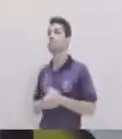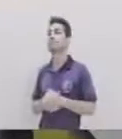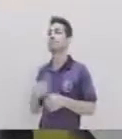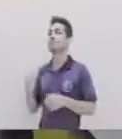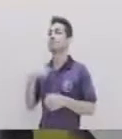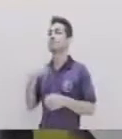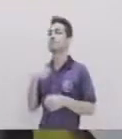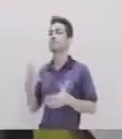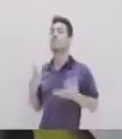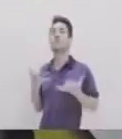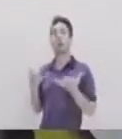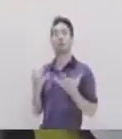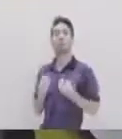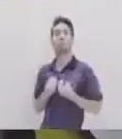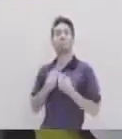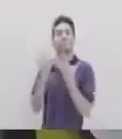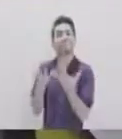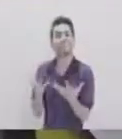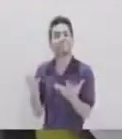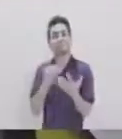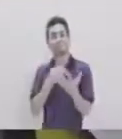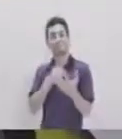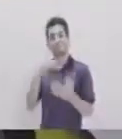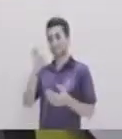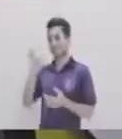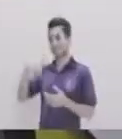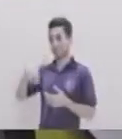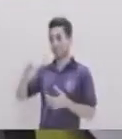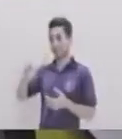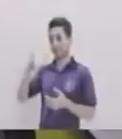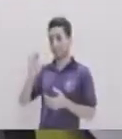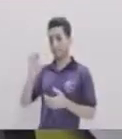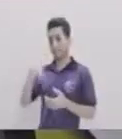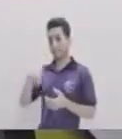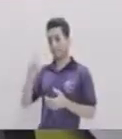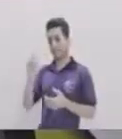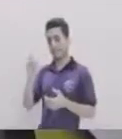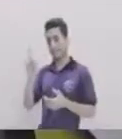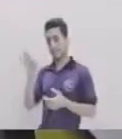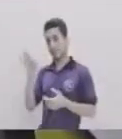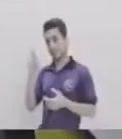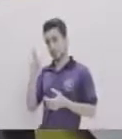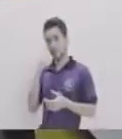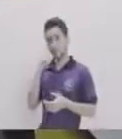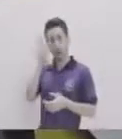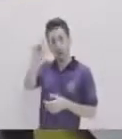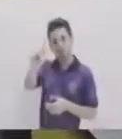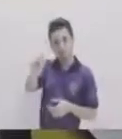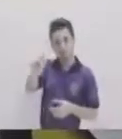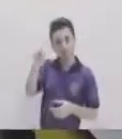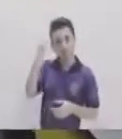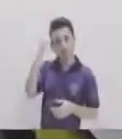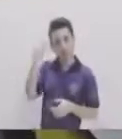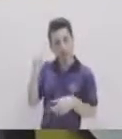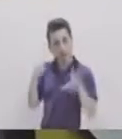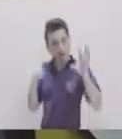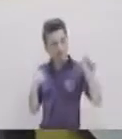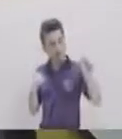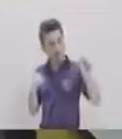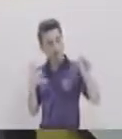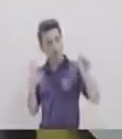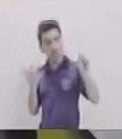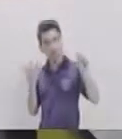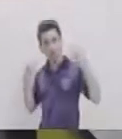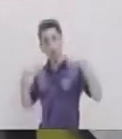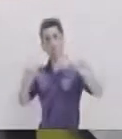Bueno Dentro del espíritu emprendedor Recordemos que está Reconocer ideas Reconocer oportunidades Así que